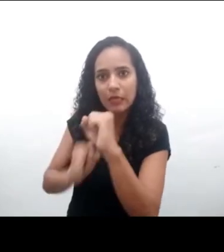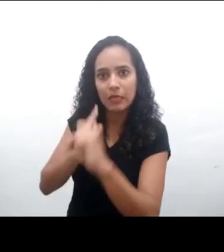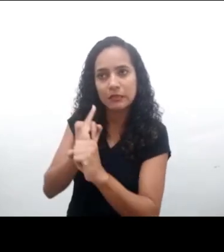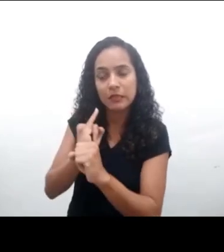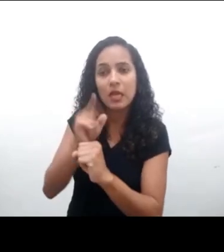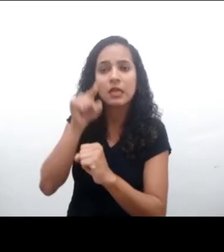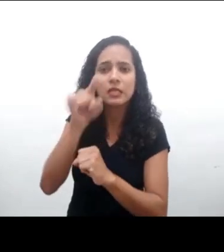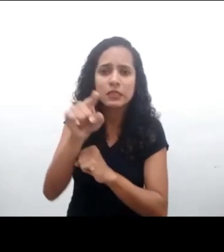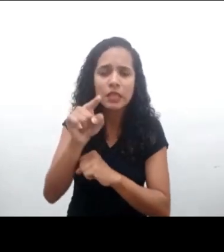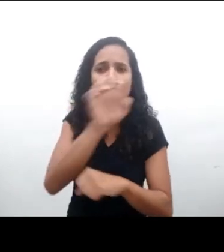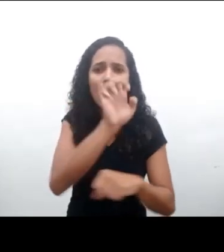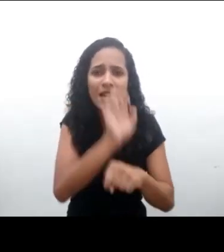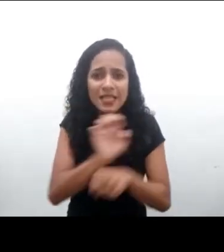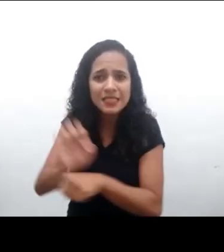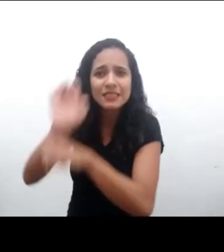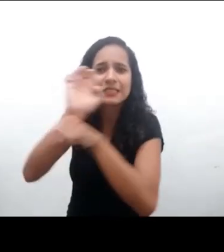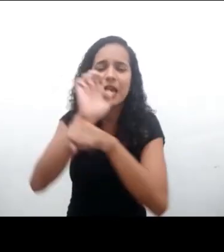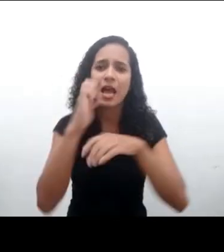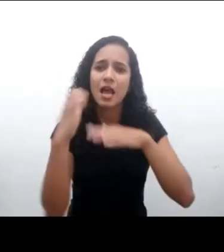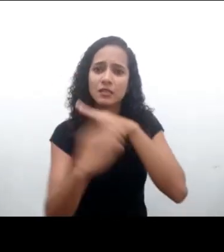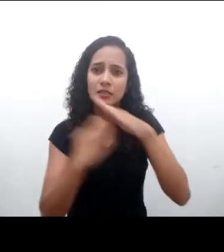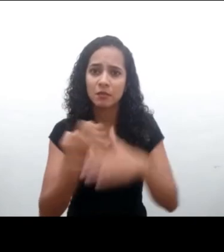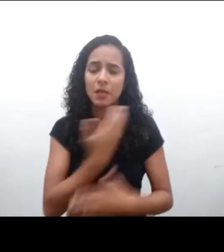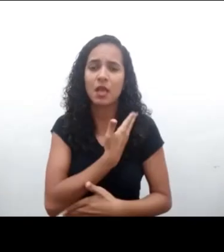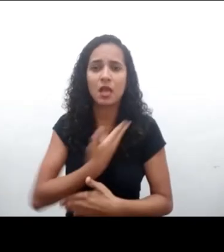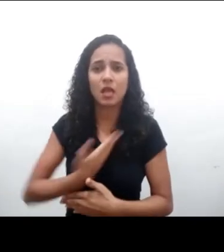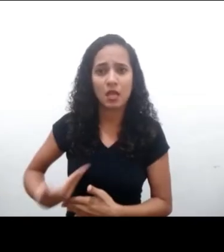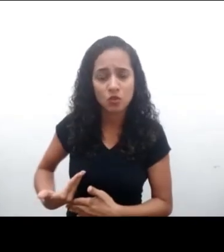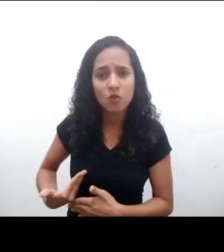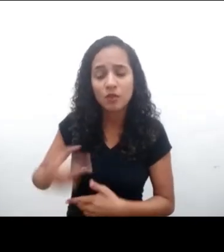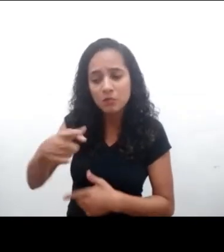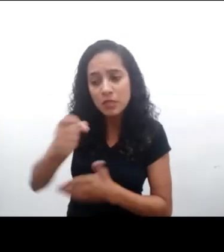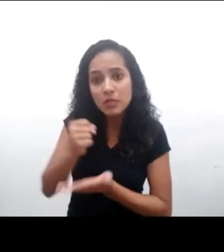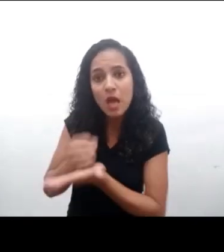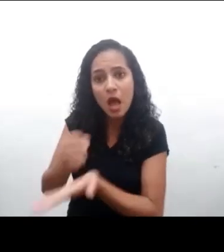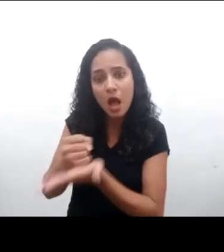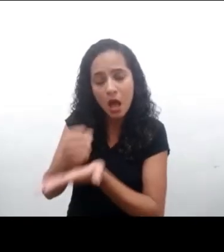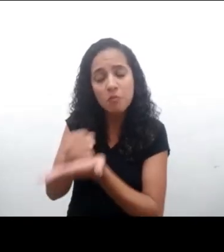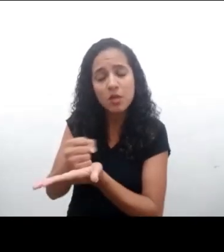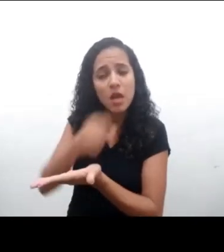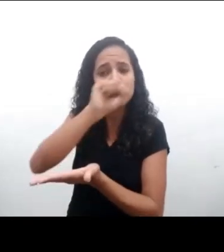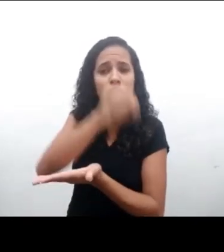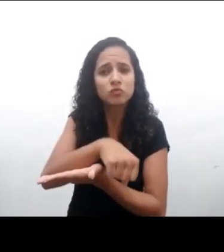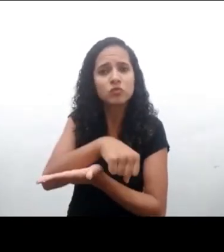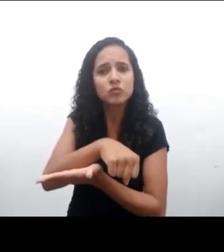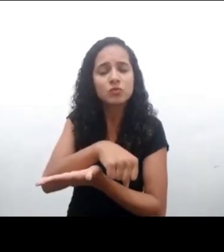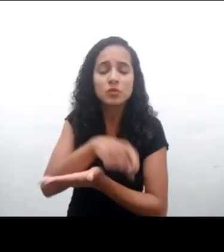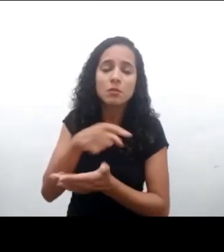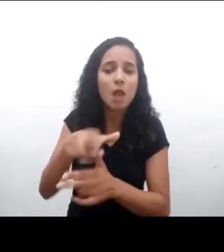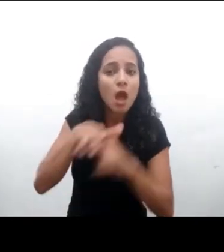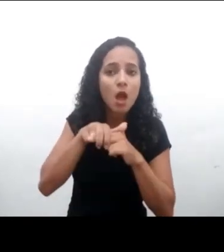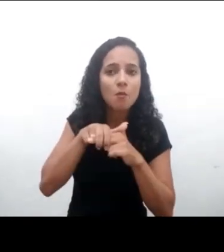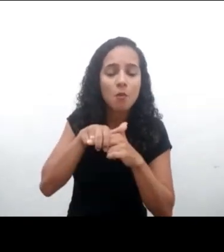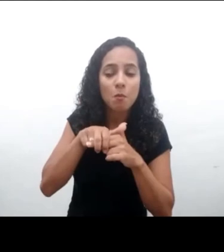necesitan ser asistidas para que puedan apoyar a los niños en el ambiente